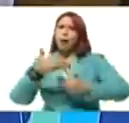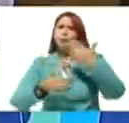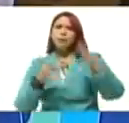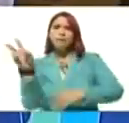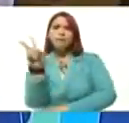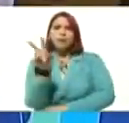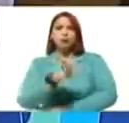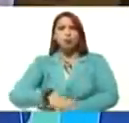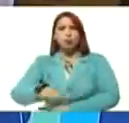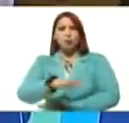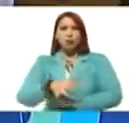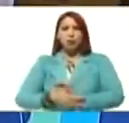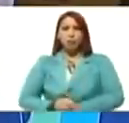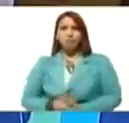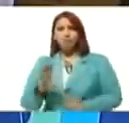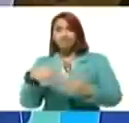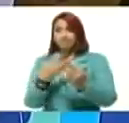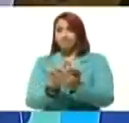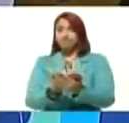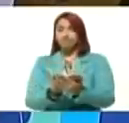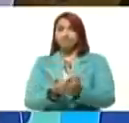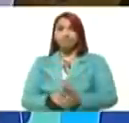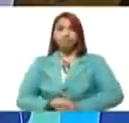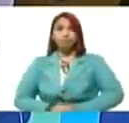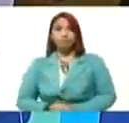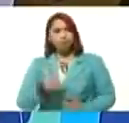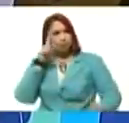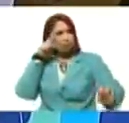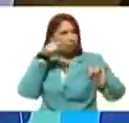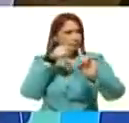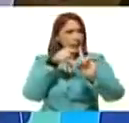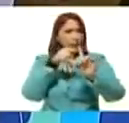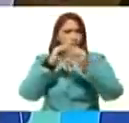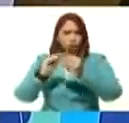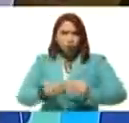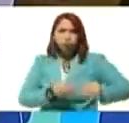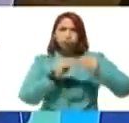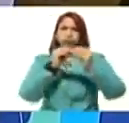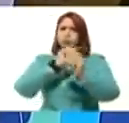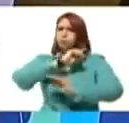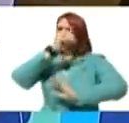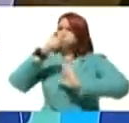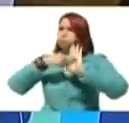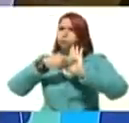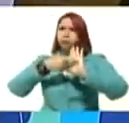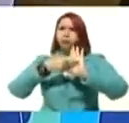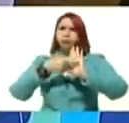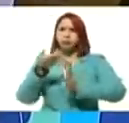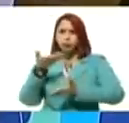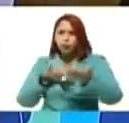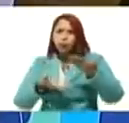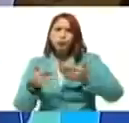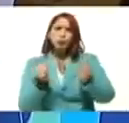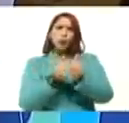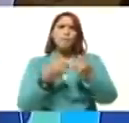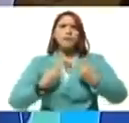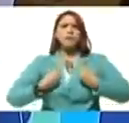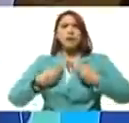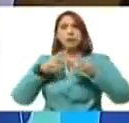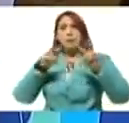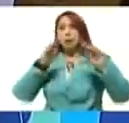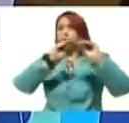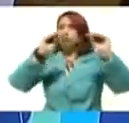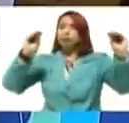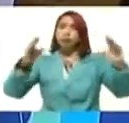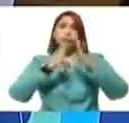hacia una situación de recuperación plena, de convivencia, de paz. Yo llamo a